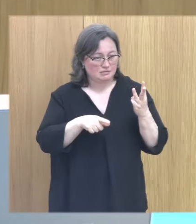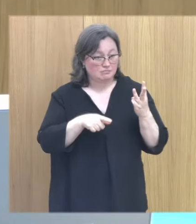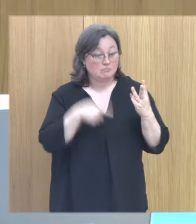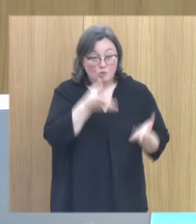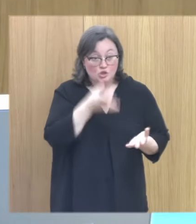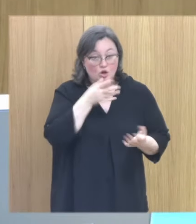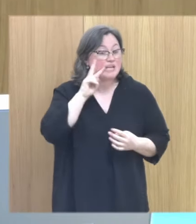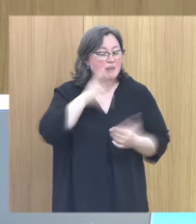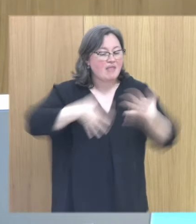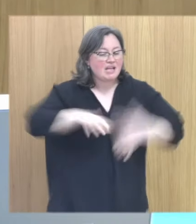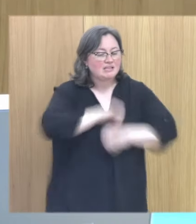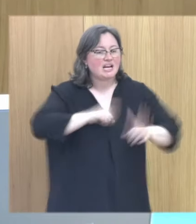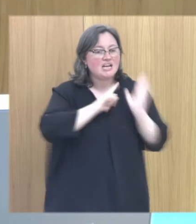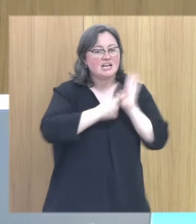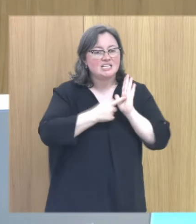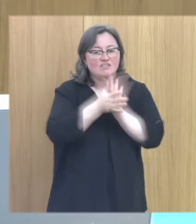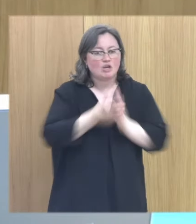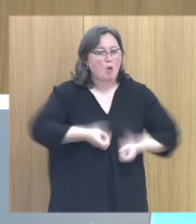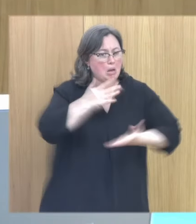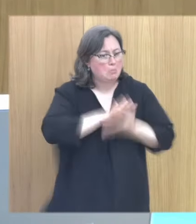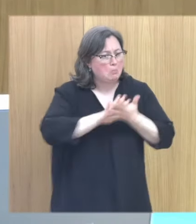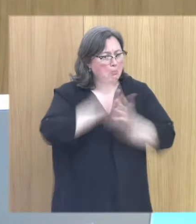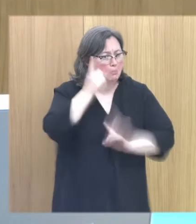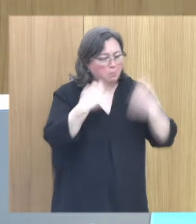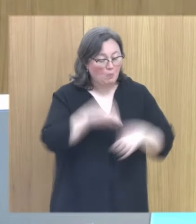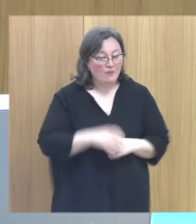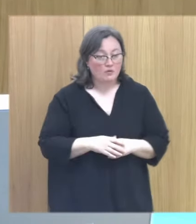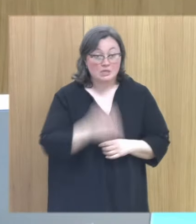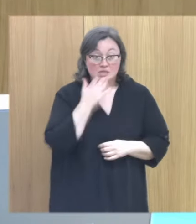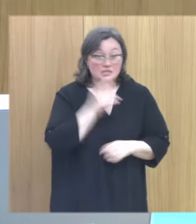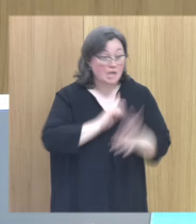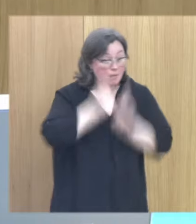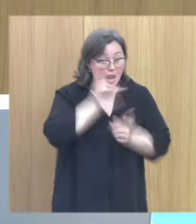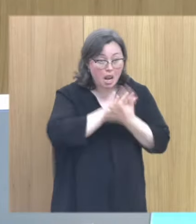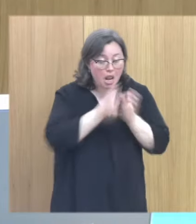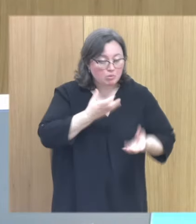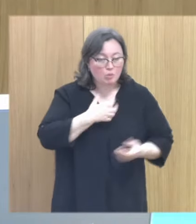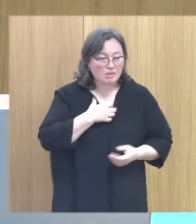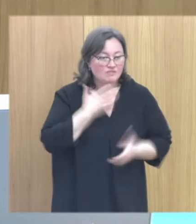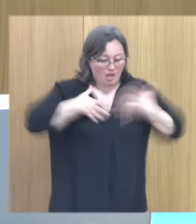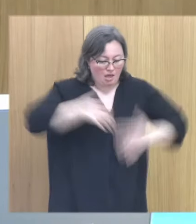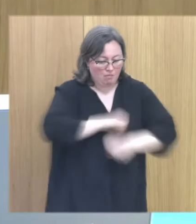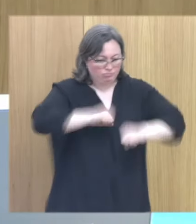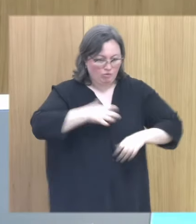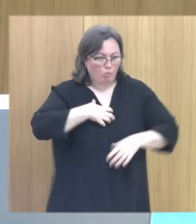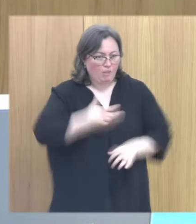una experiencia integrada es una experiencia de que puedes hablar si no puedes hablar de ello es porque no está integrada